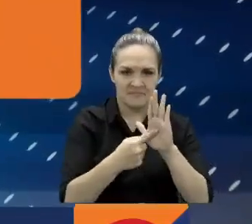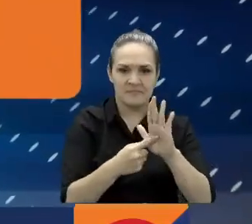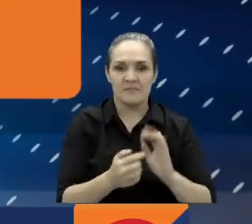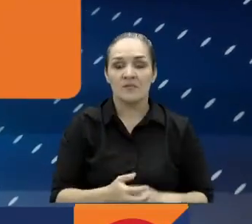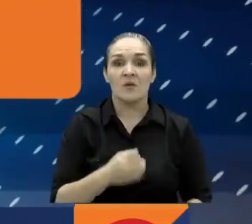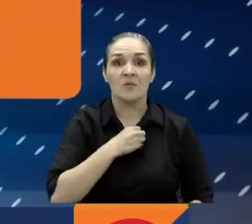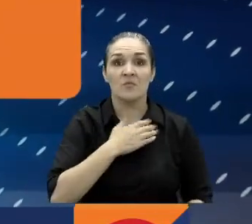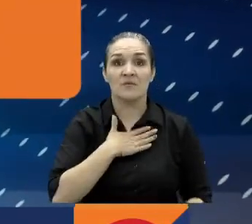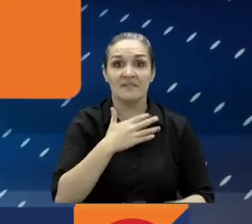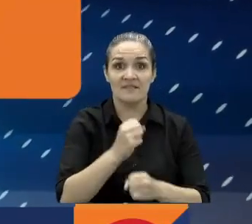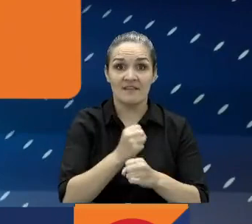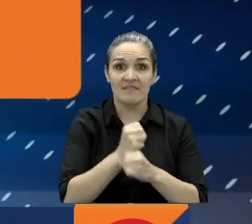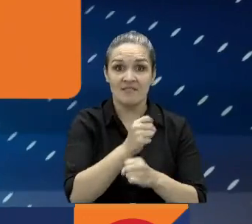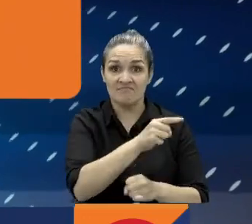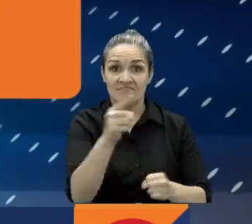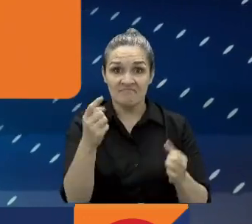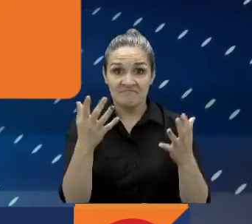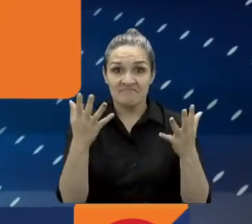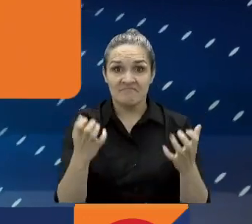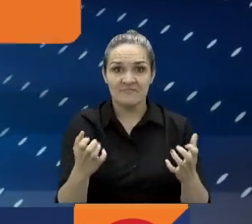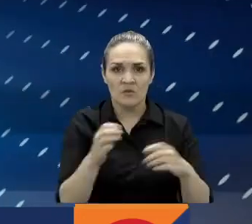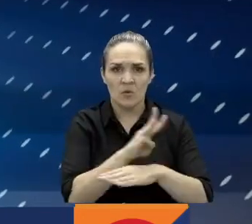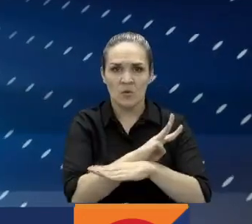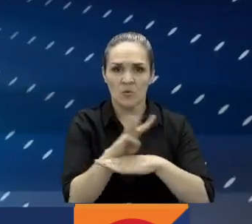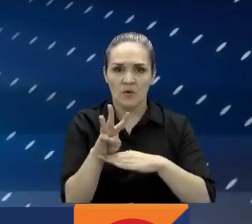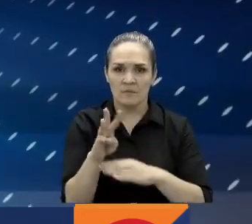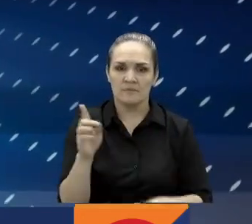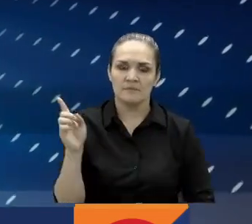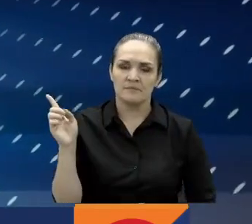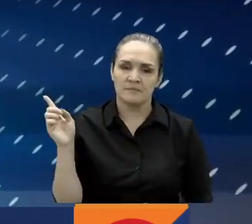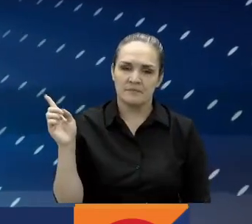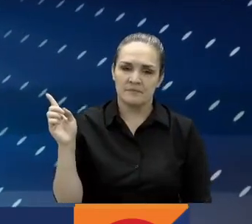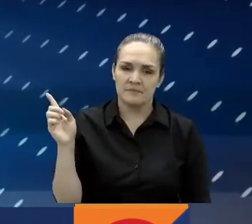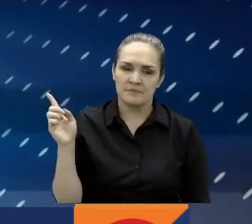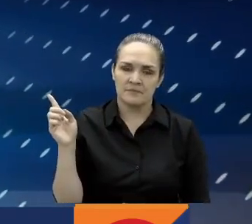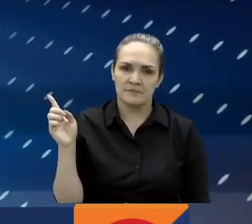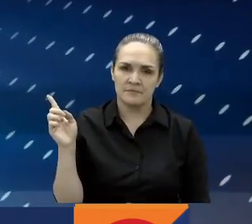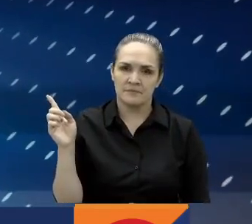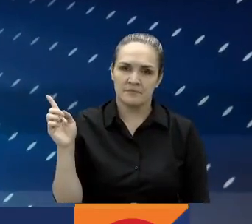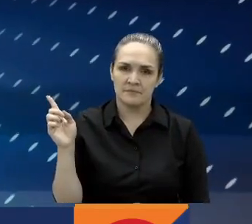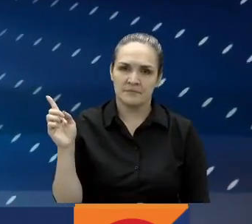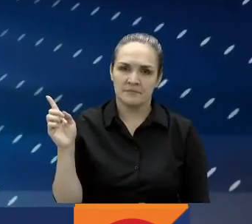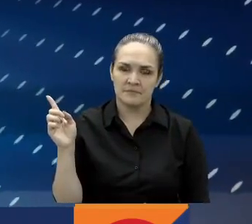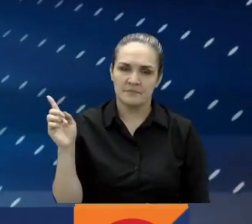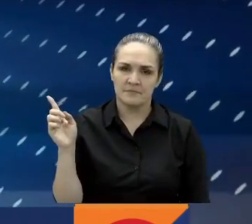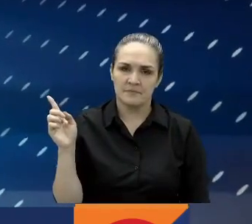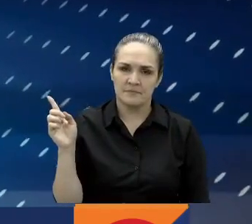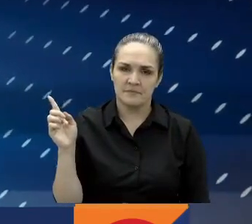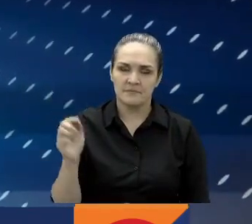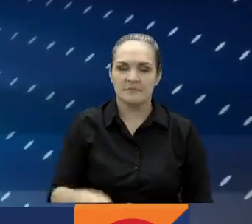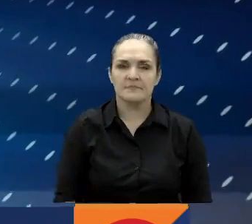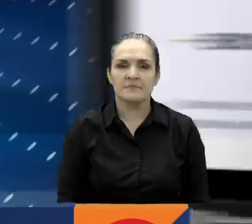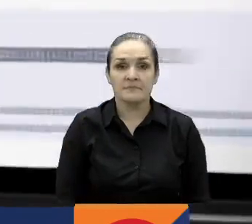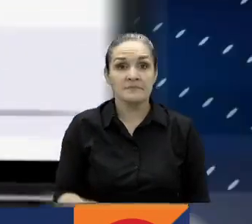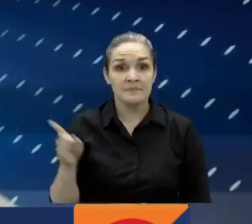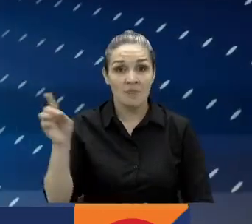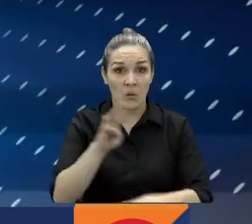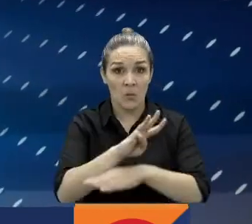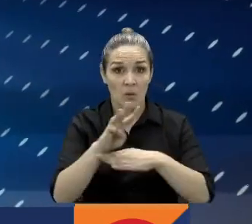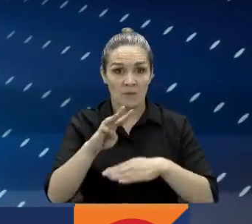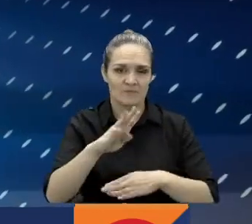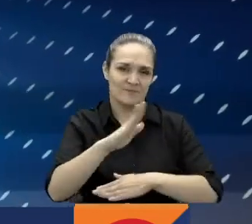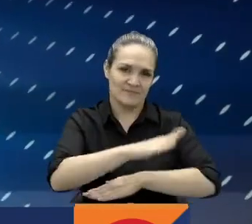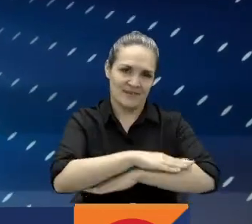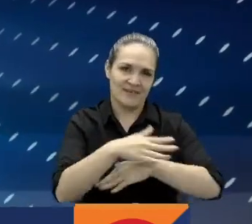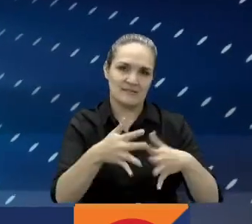En oportunidades de trabajo vaya a la página co.usenvase.gov. Slash es slash jobs. Acá encontrará los